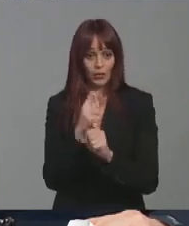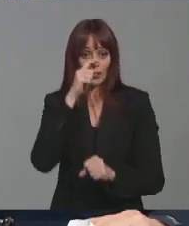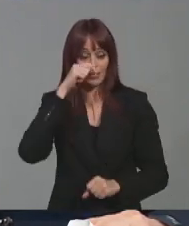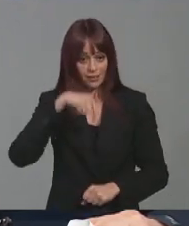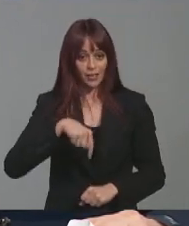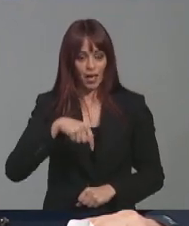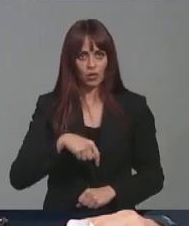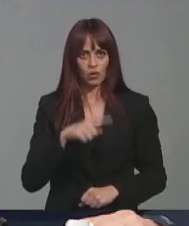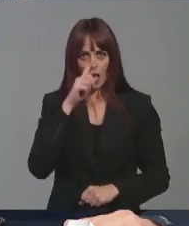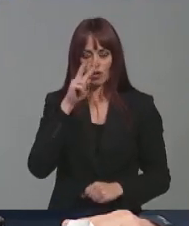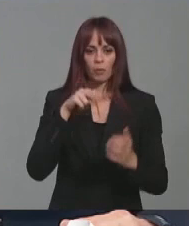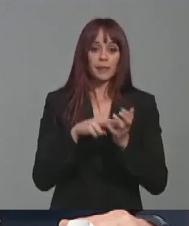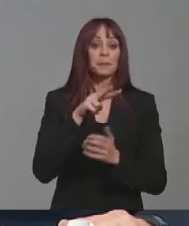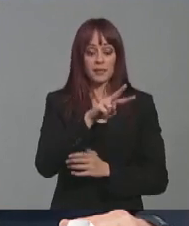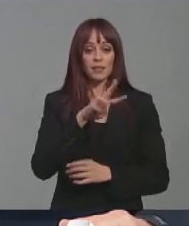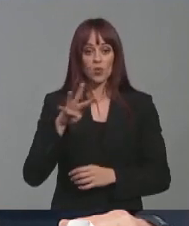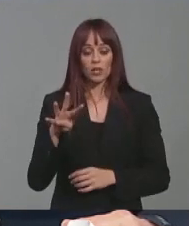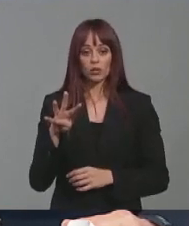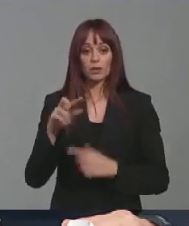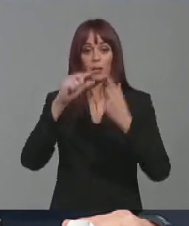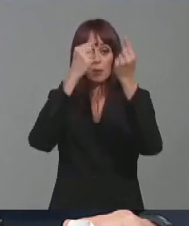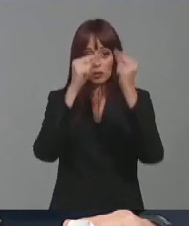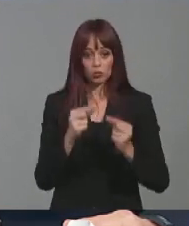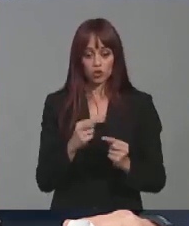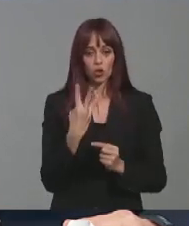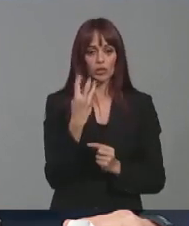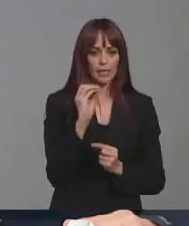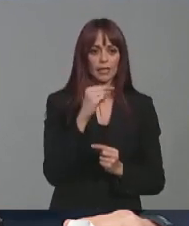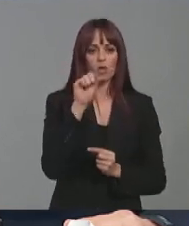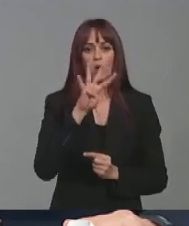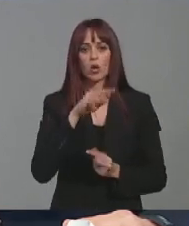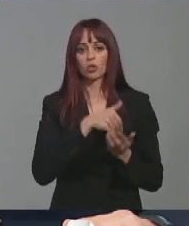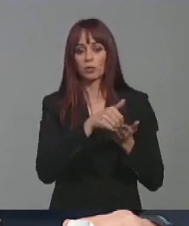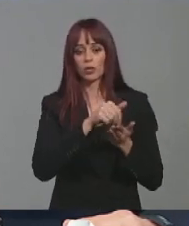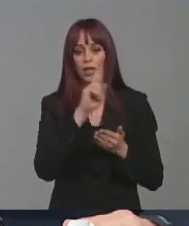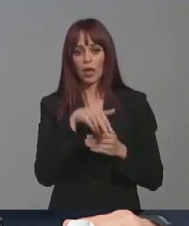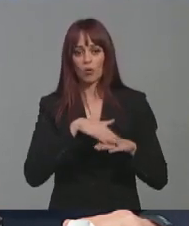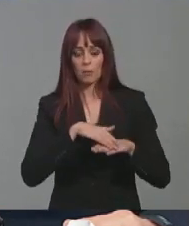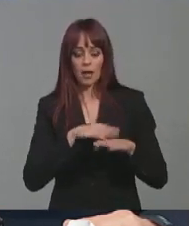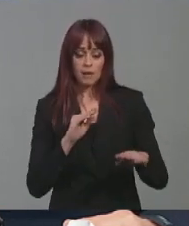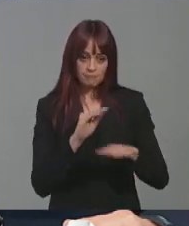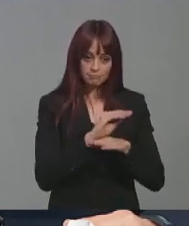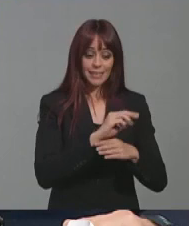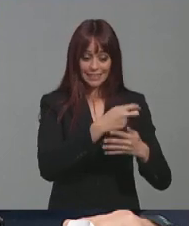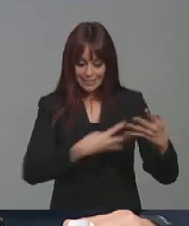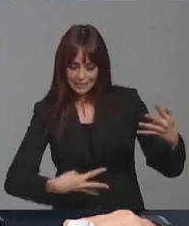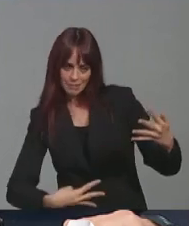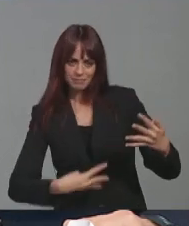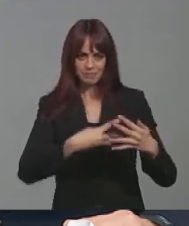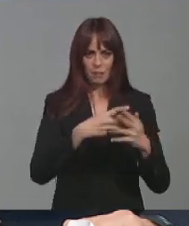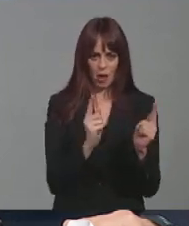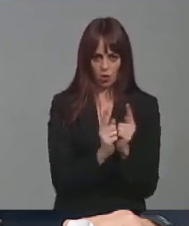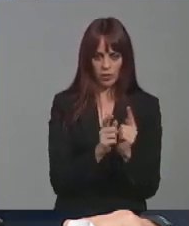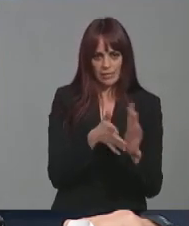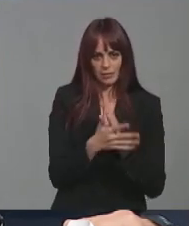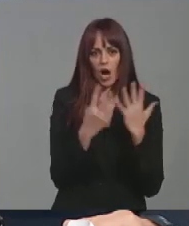en 2024 pues se ha presupuestado 30,4 millones de euros para reducir esas listas de espera. Estamos hablando de más de